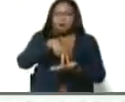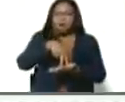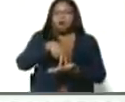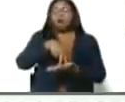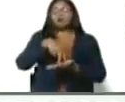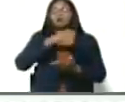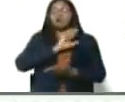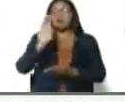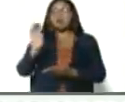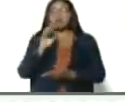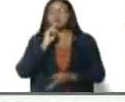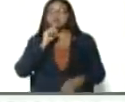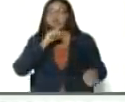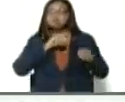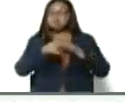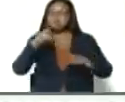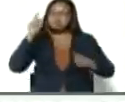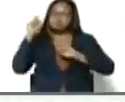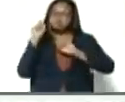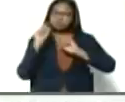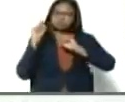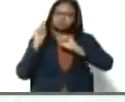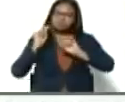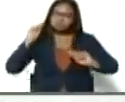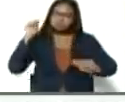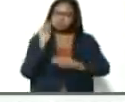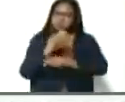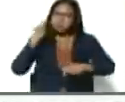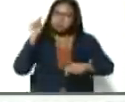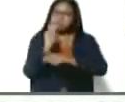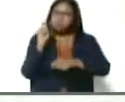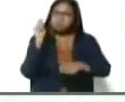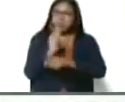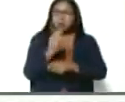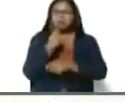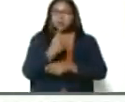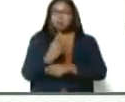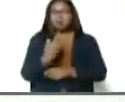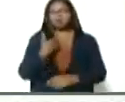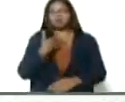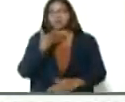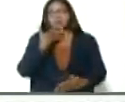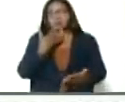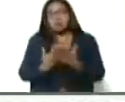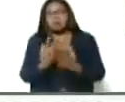Hicieron crítica. Les agradezco a los diputados del bloque de la patria las críticas que hicieron.